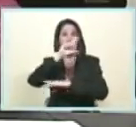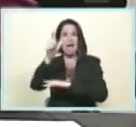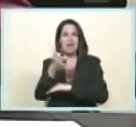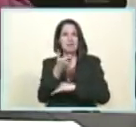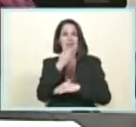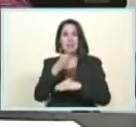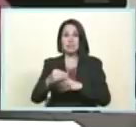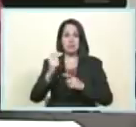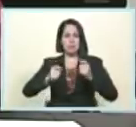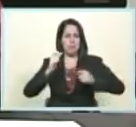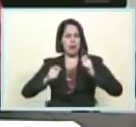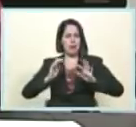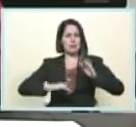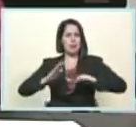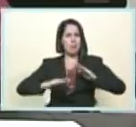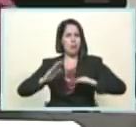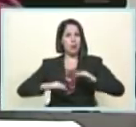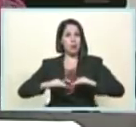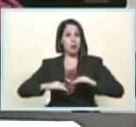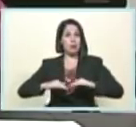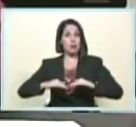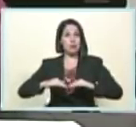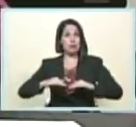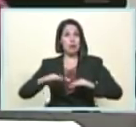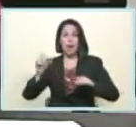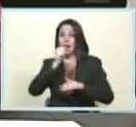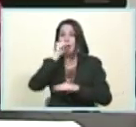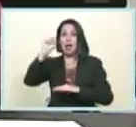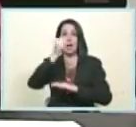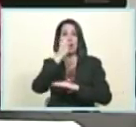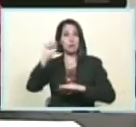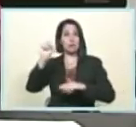sigamos haciendo patria